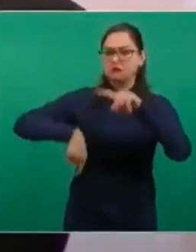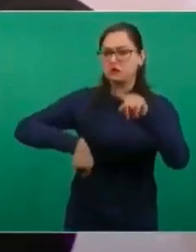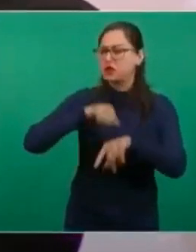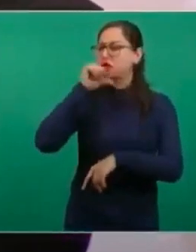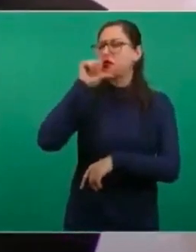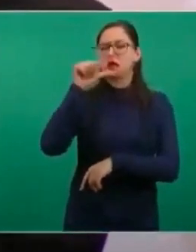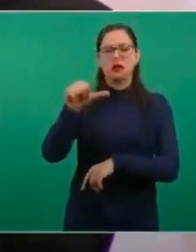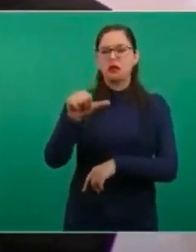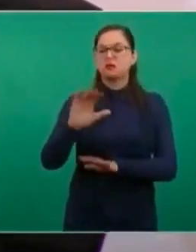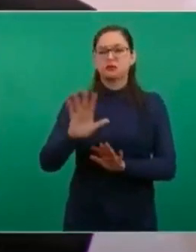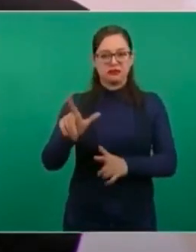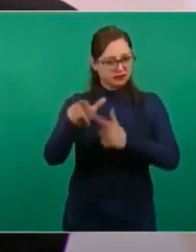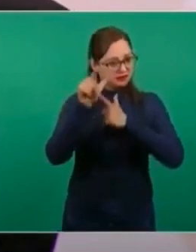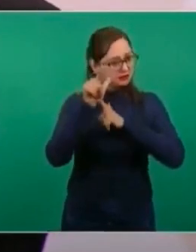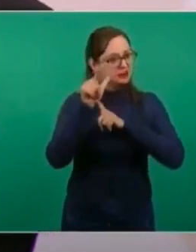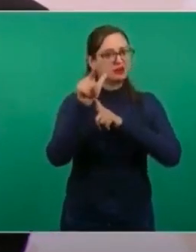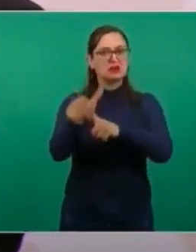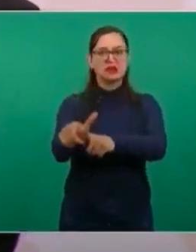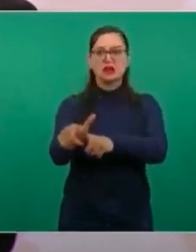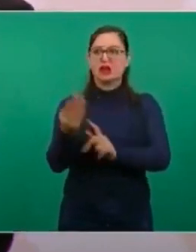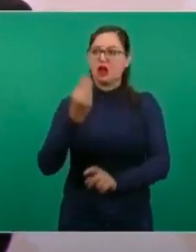Lleva más de 40 años.